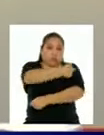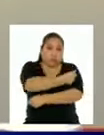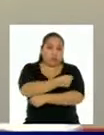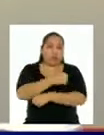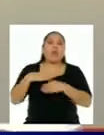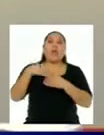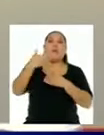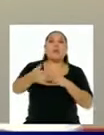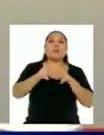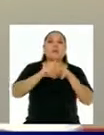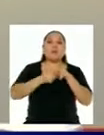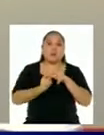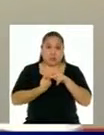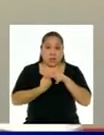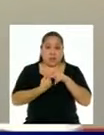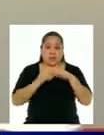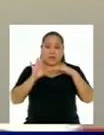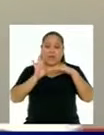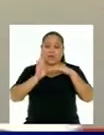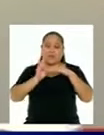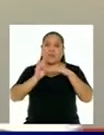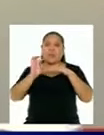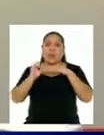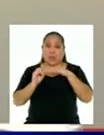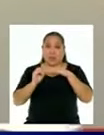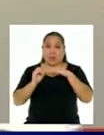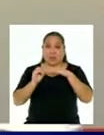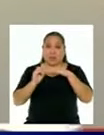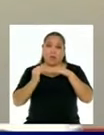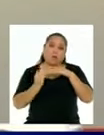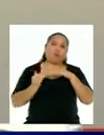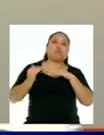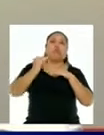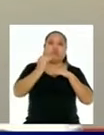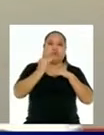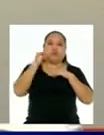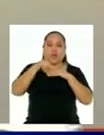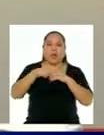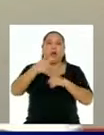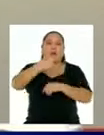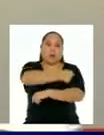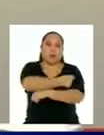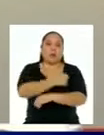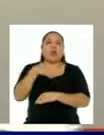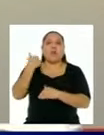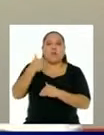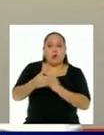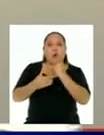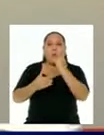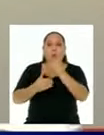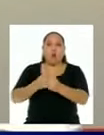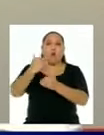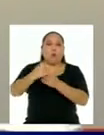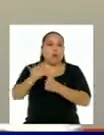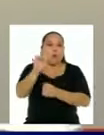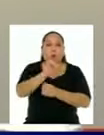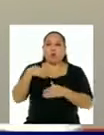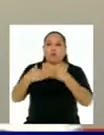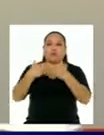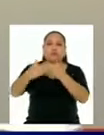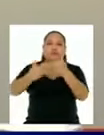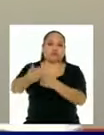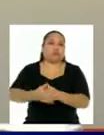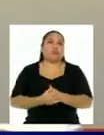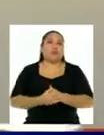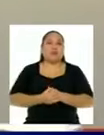vacunación de las mayores de 70 años, y así sucesivamente conforme sigan llegando a nuestro país los distintos lotes de